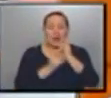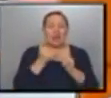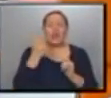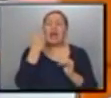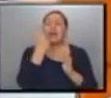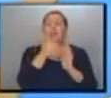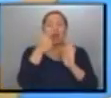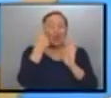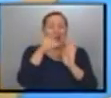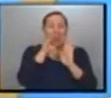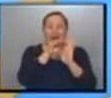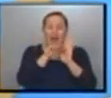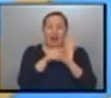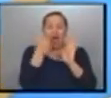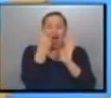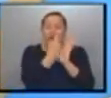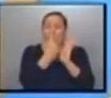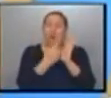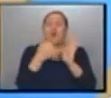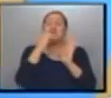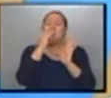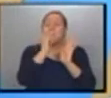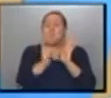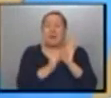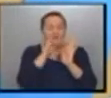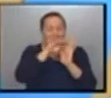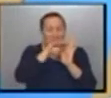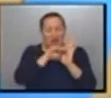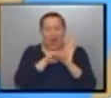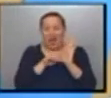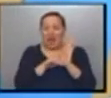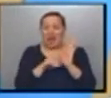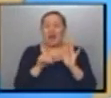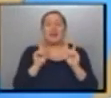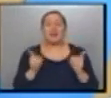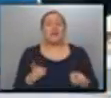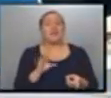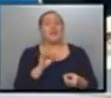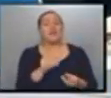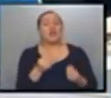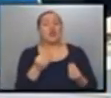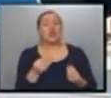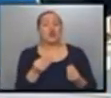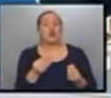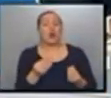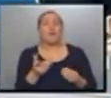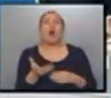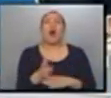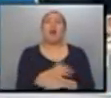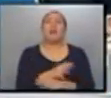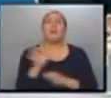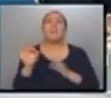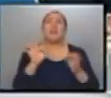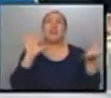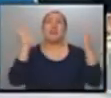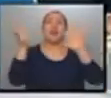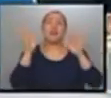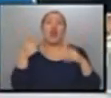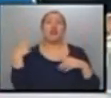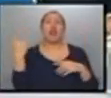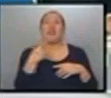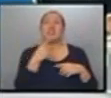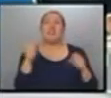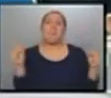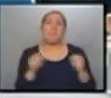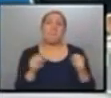por ítems de tu factura del año pasado con la de este año. También es difícil prever la cuestión climática, ¿no? Porque muchos decían, bueno, el invierno va a ser durísimo porque el